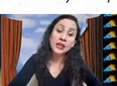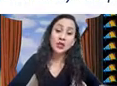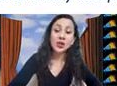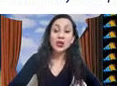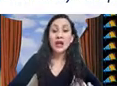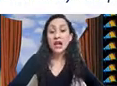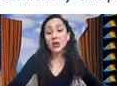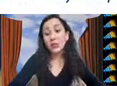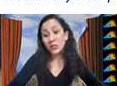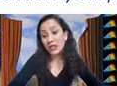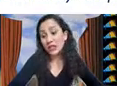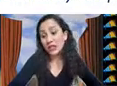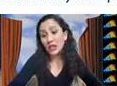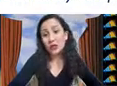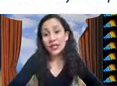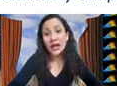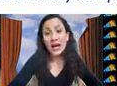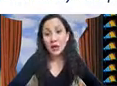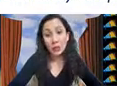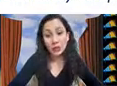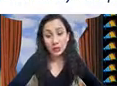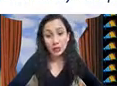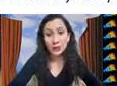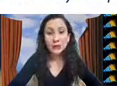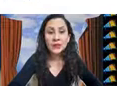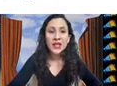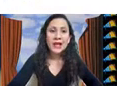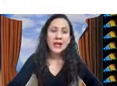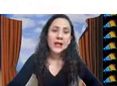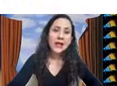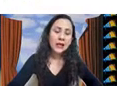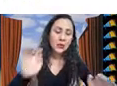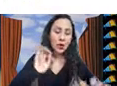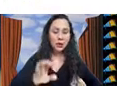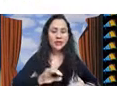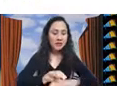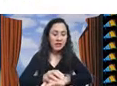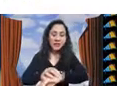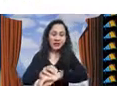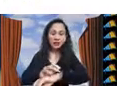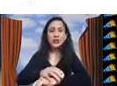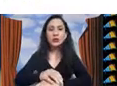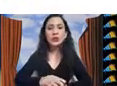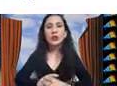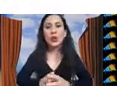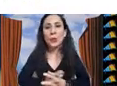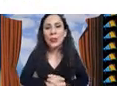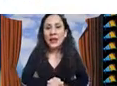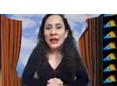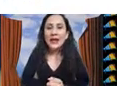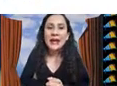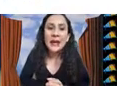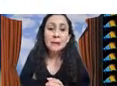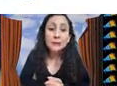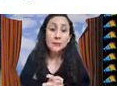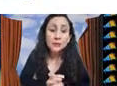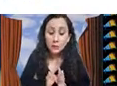relacionadas con algoritmos genéticos de agrupación y bueno ya entrando al caso de estudio